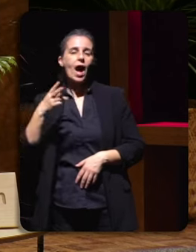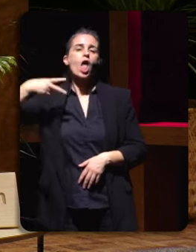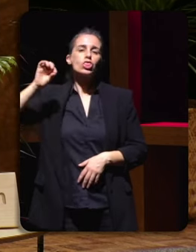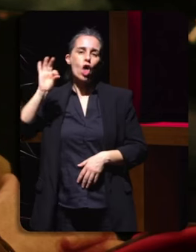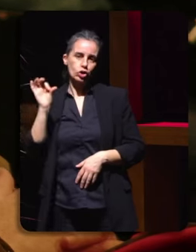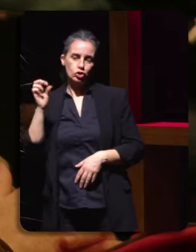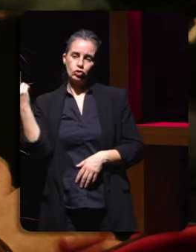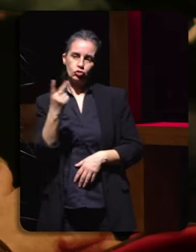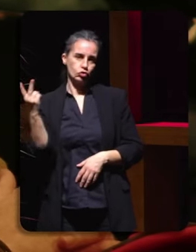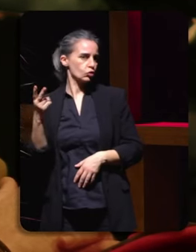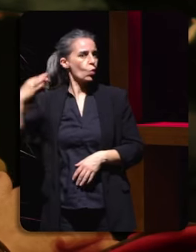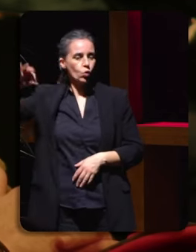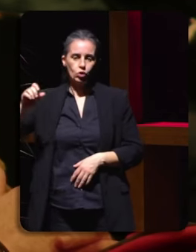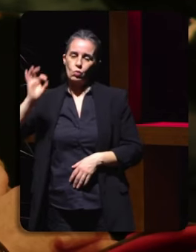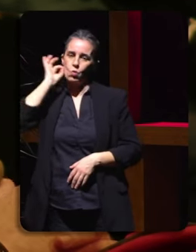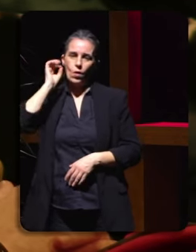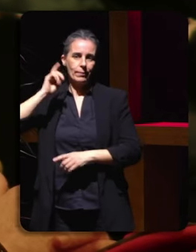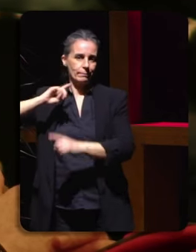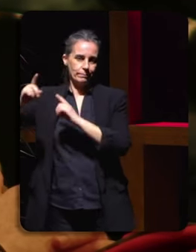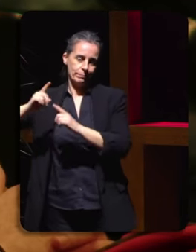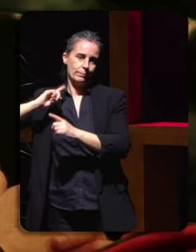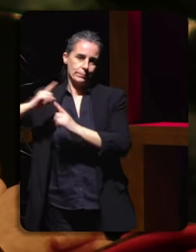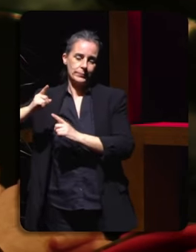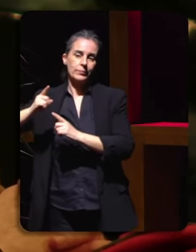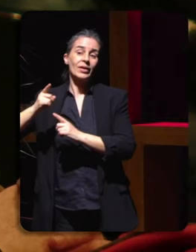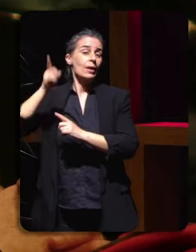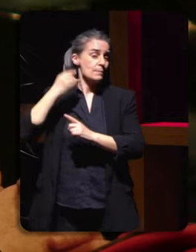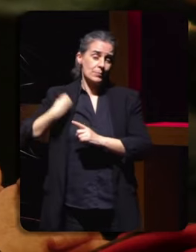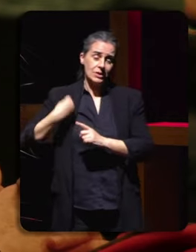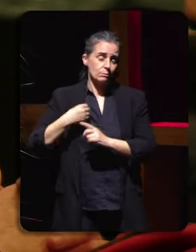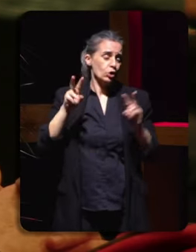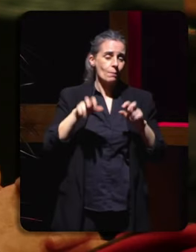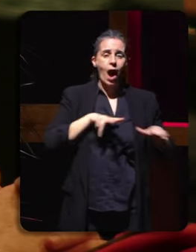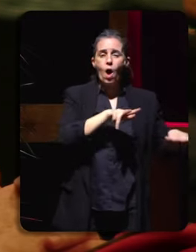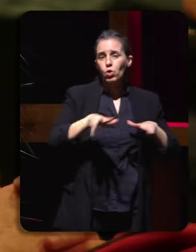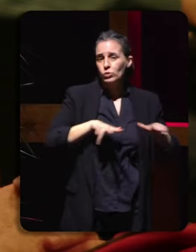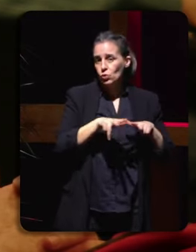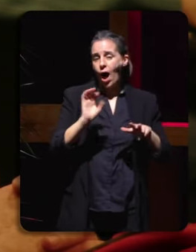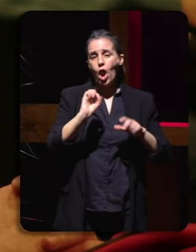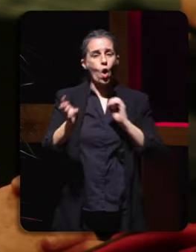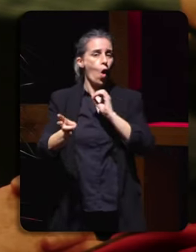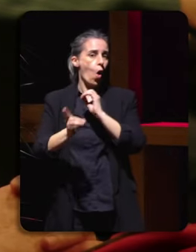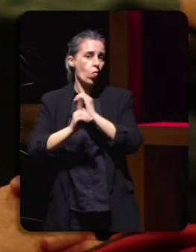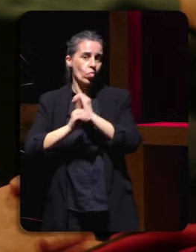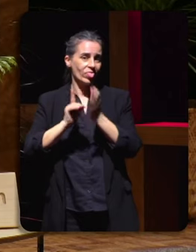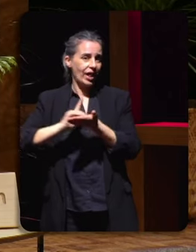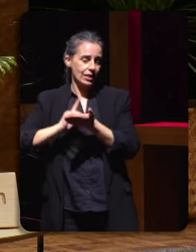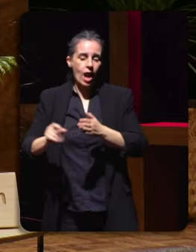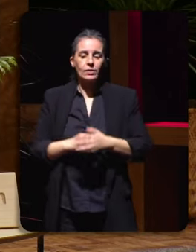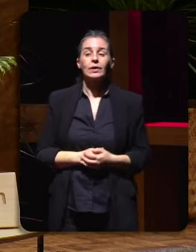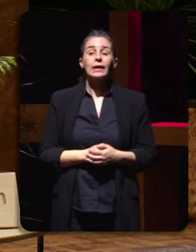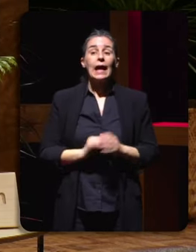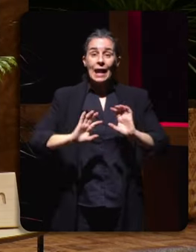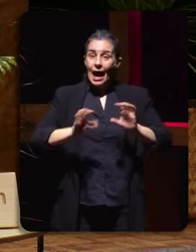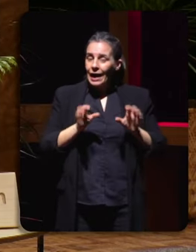quizáis en menor medida nos medios audiovisual en a mesma medida nos medios digitais nas radios foron cambiando as cousas pero desde logo